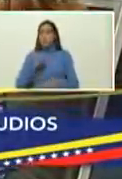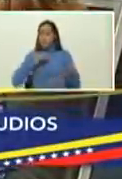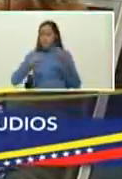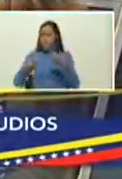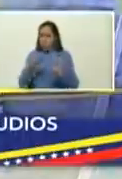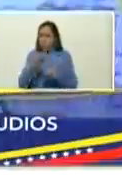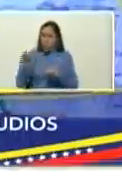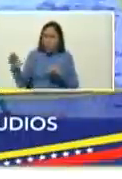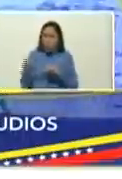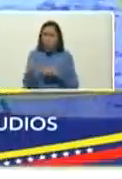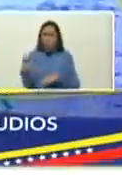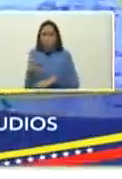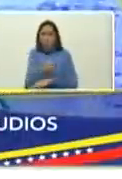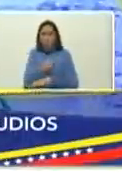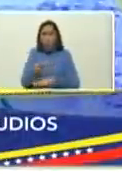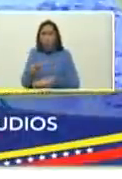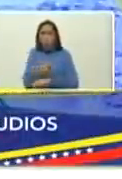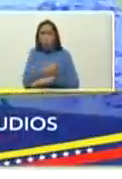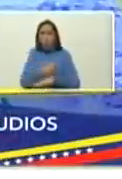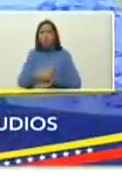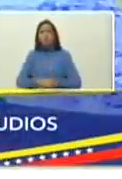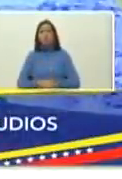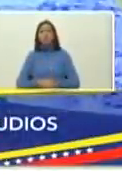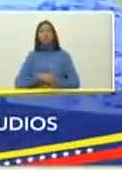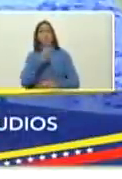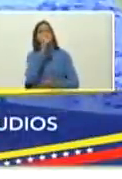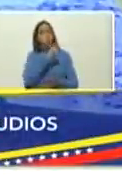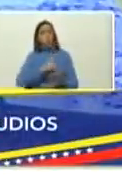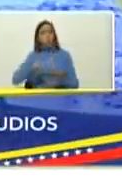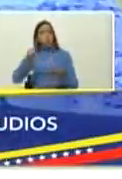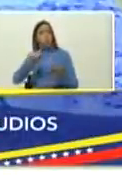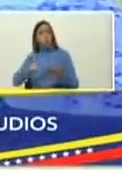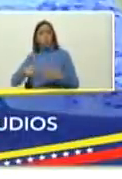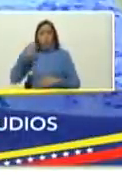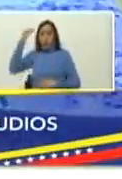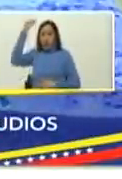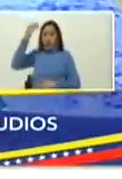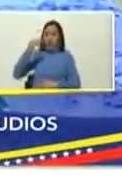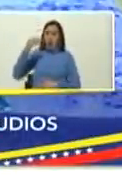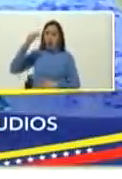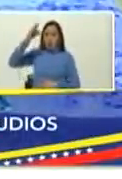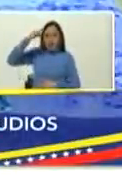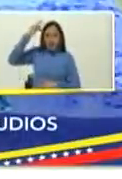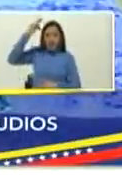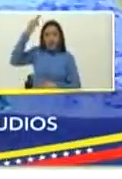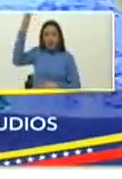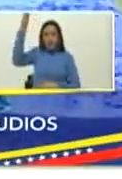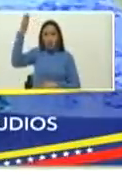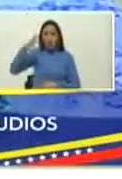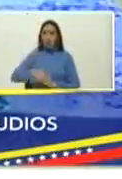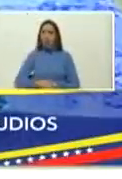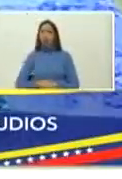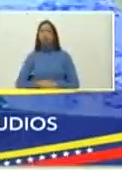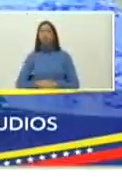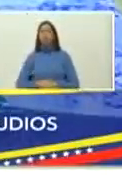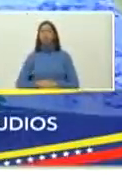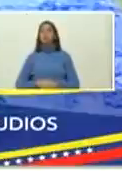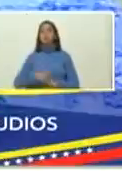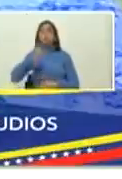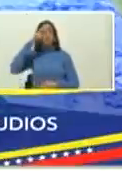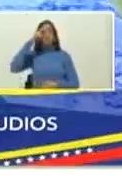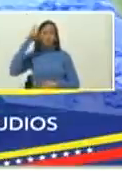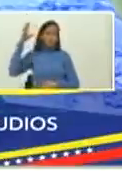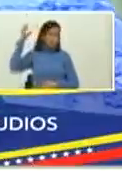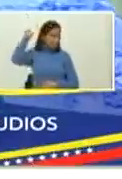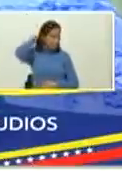cultura del gobierno poeta pensador filósofo Alfred Nazaret